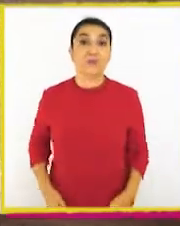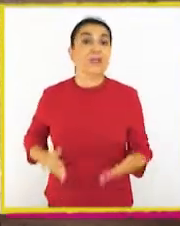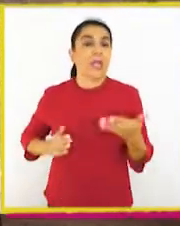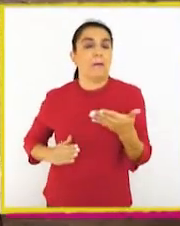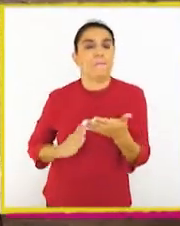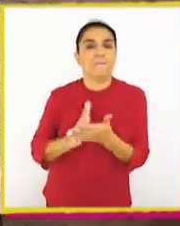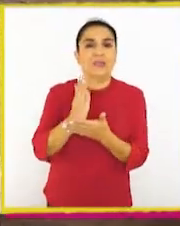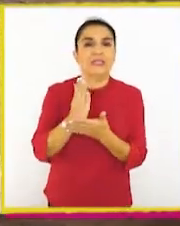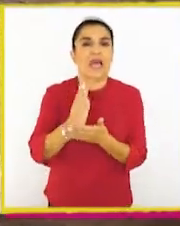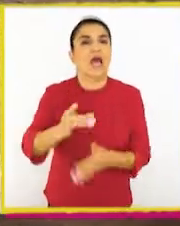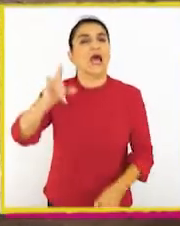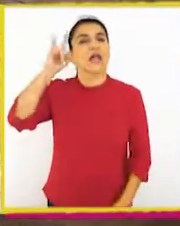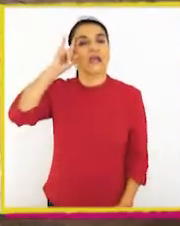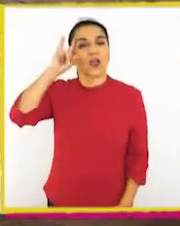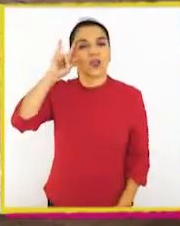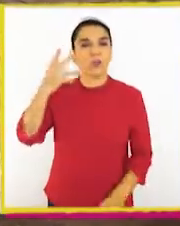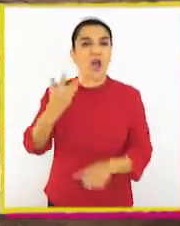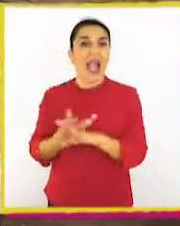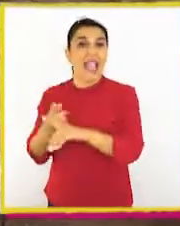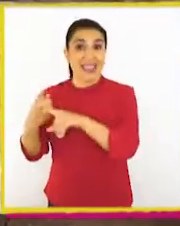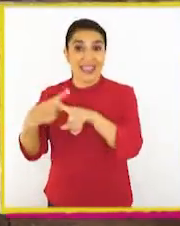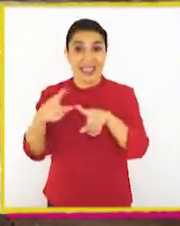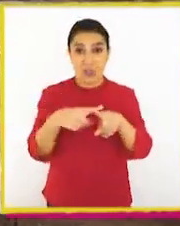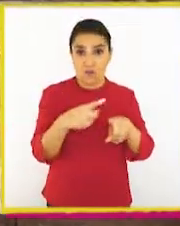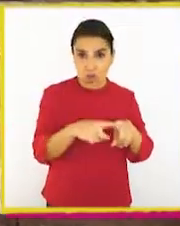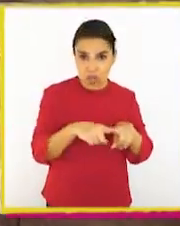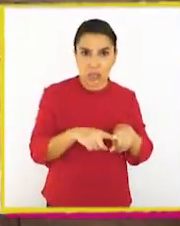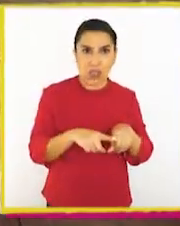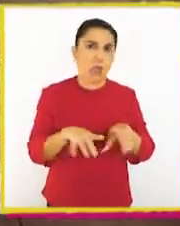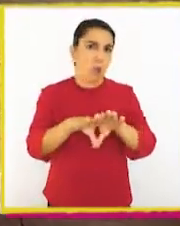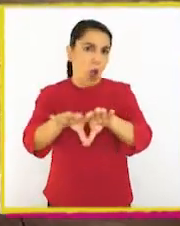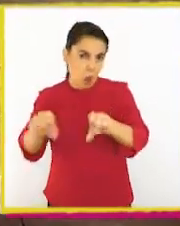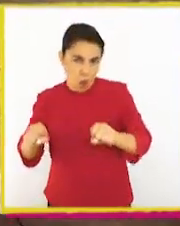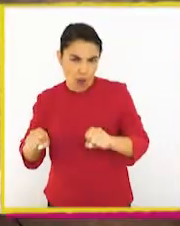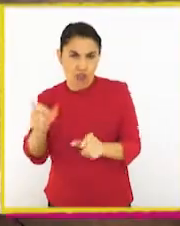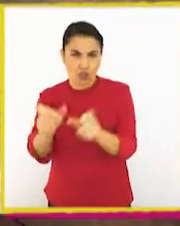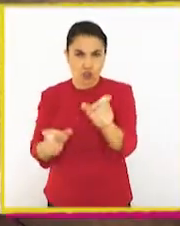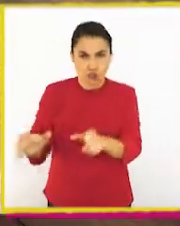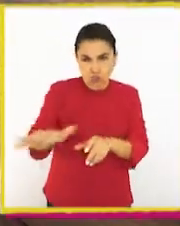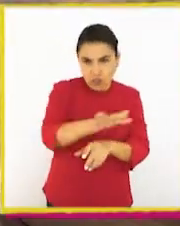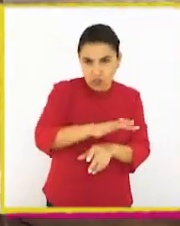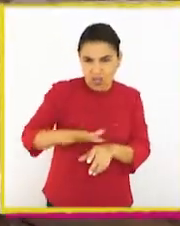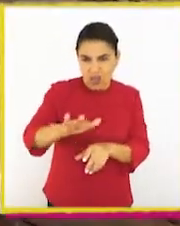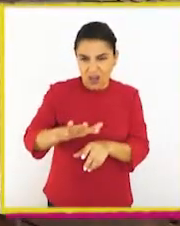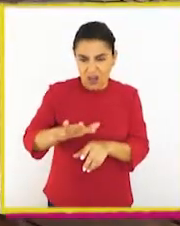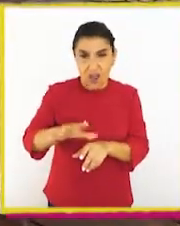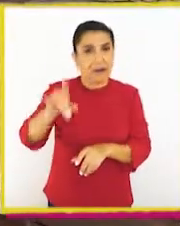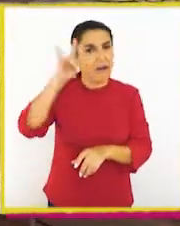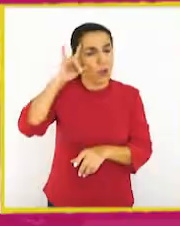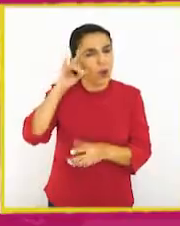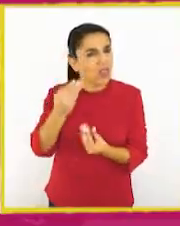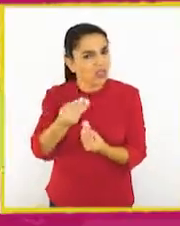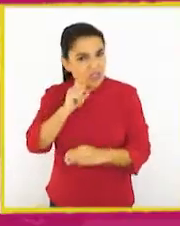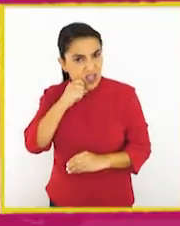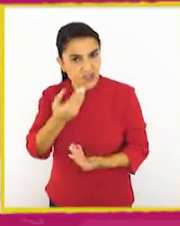Para empezar, recordemos que existen diferentes convenciones sociales. ¿Se acuerdan qué son?